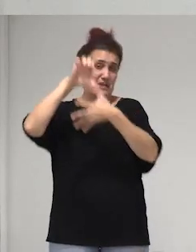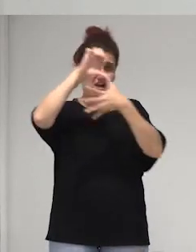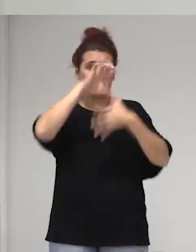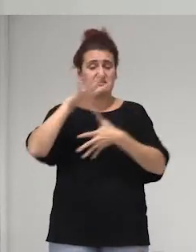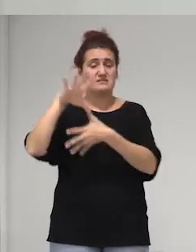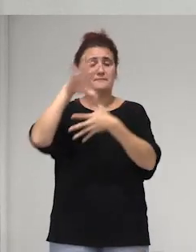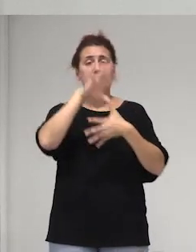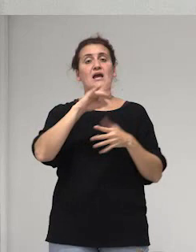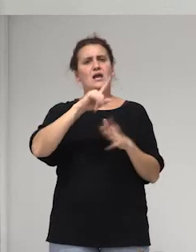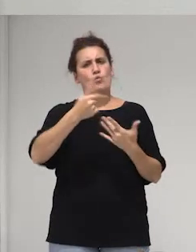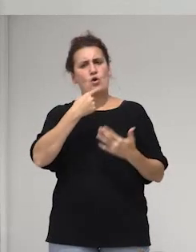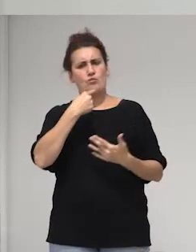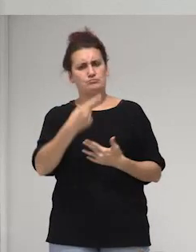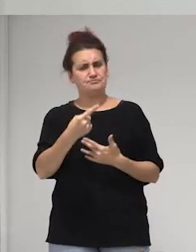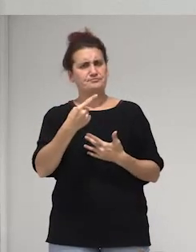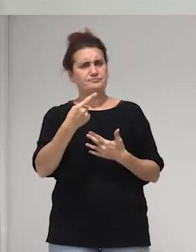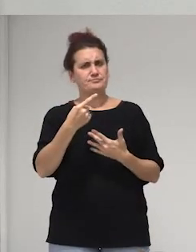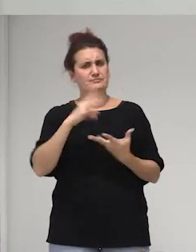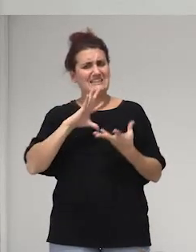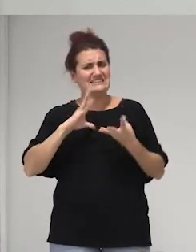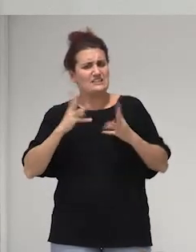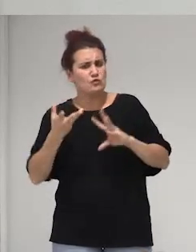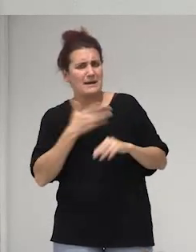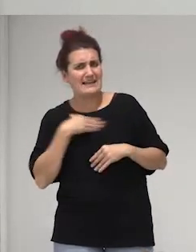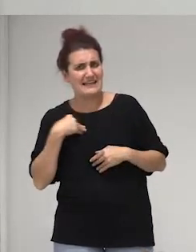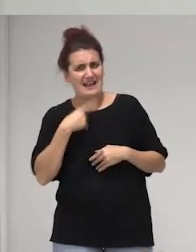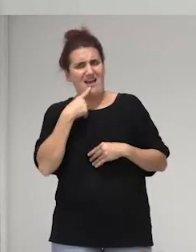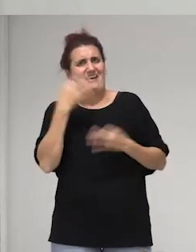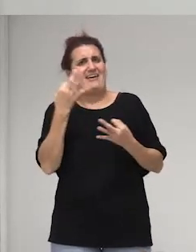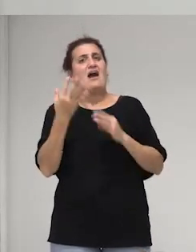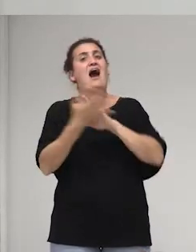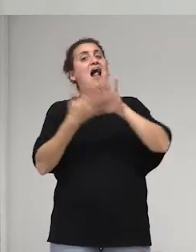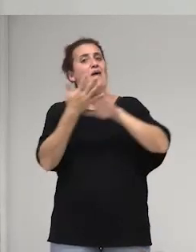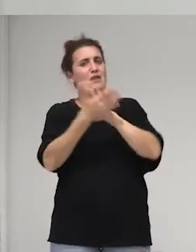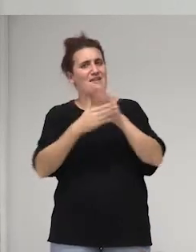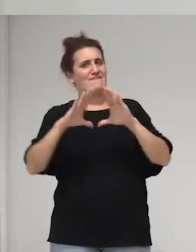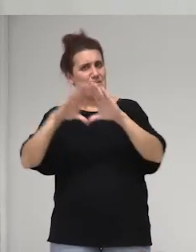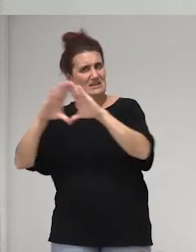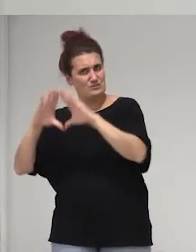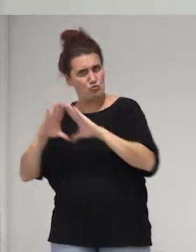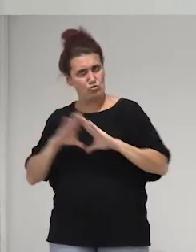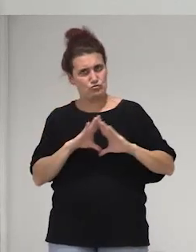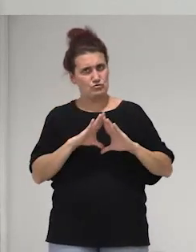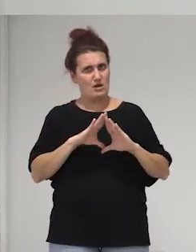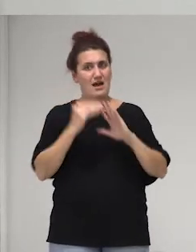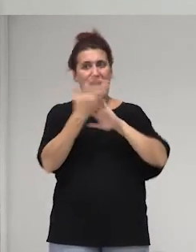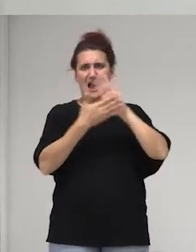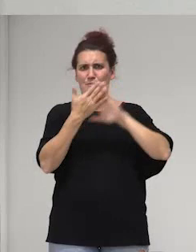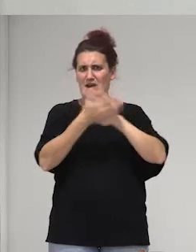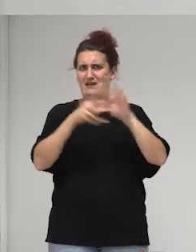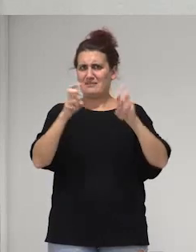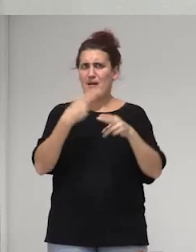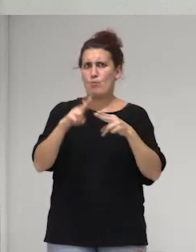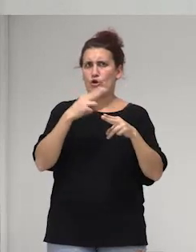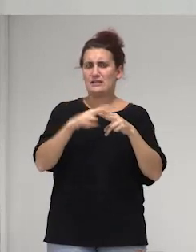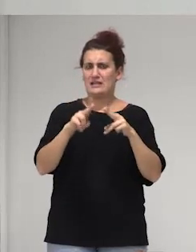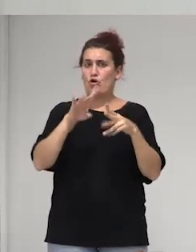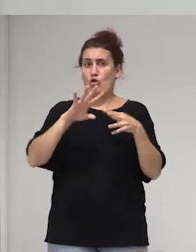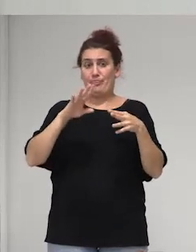esta platanforma lo que quiere es hablar hablar de feminismo hablar de esas cuestas políticas desde la